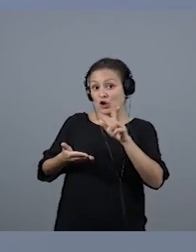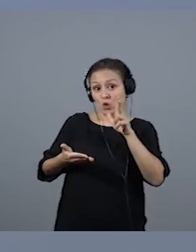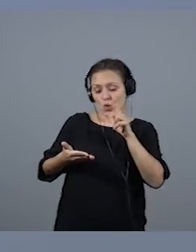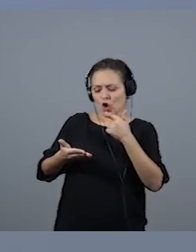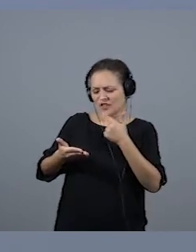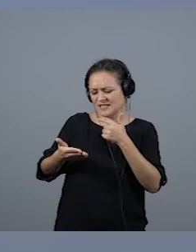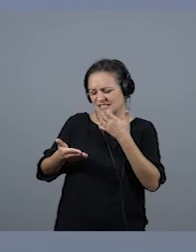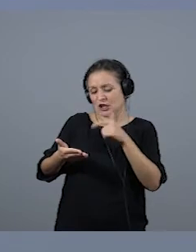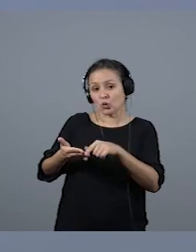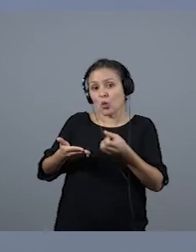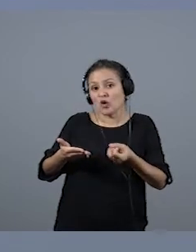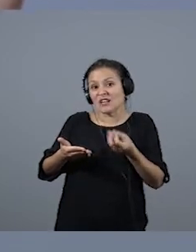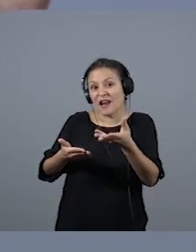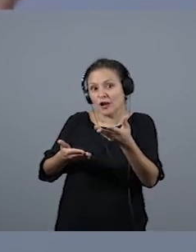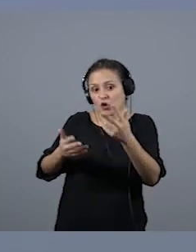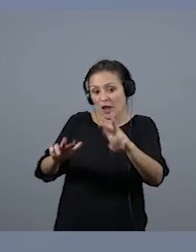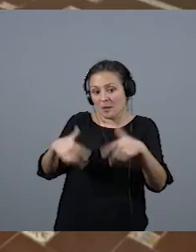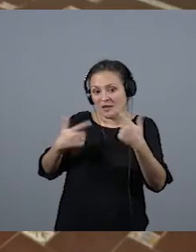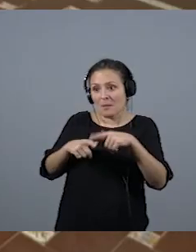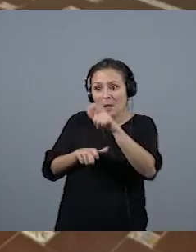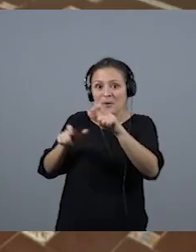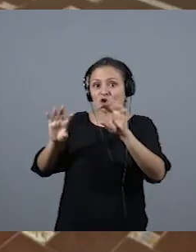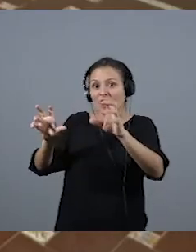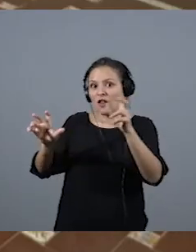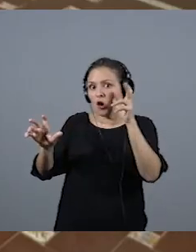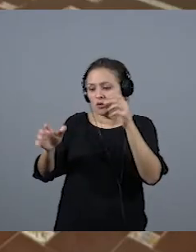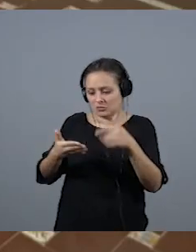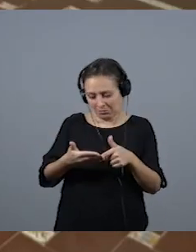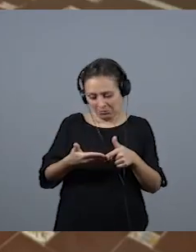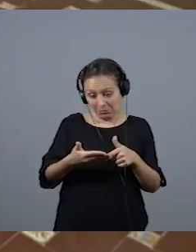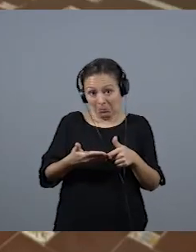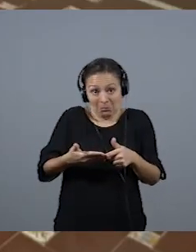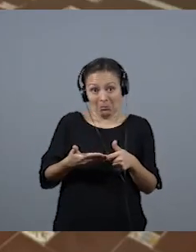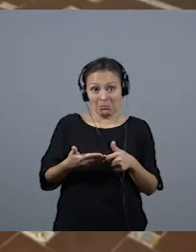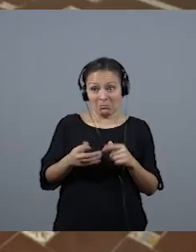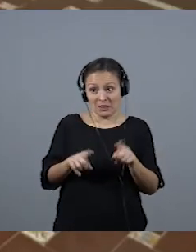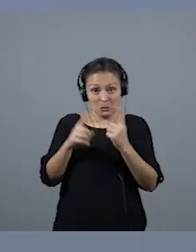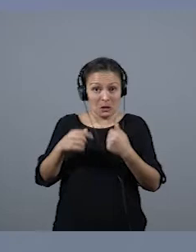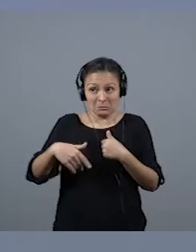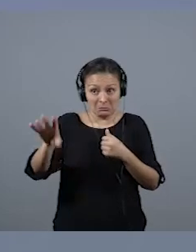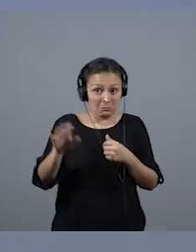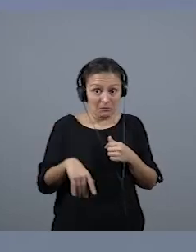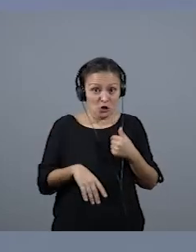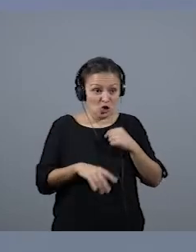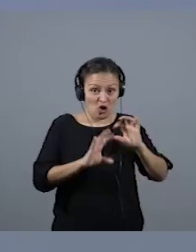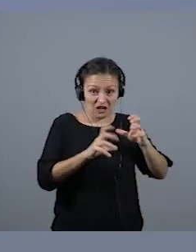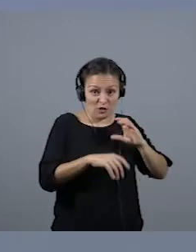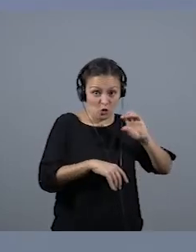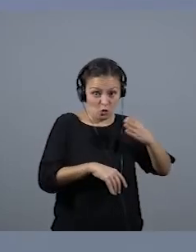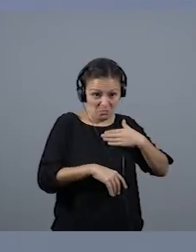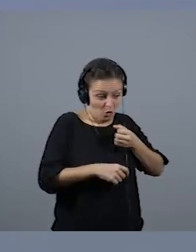tu relato para sus oyentes. Y yo dije, pues a mí qué más me da, si voy a transmitir para Radio Club, no, a mí qué más me da, le dije que sí.